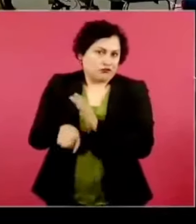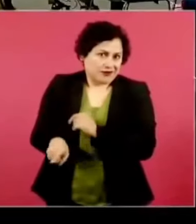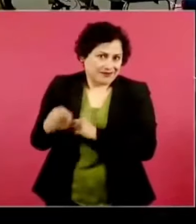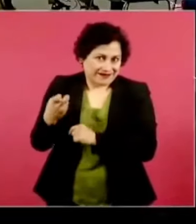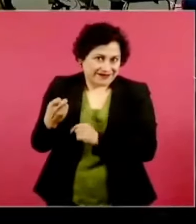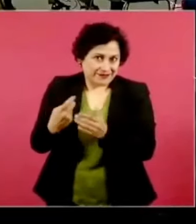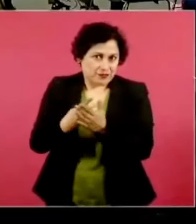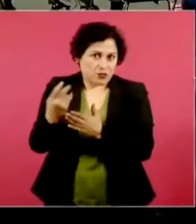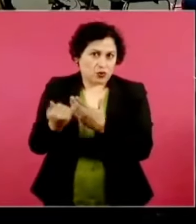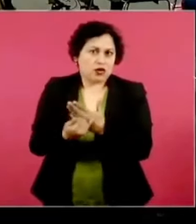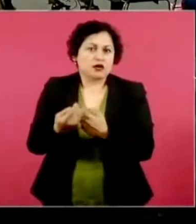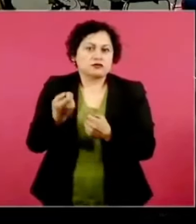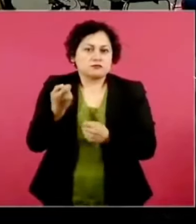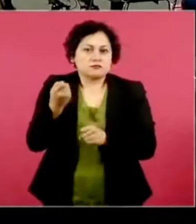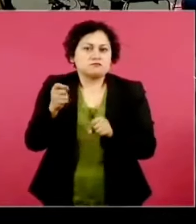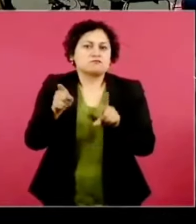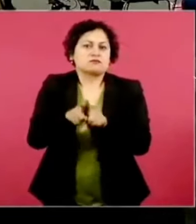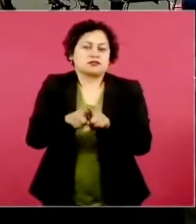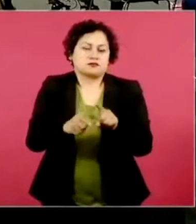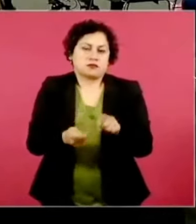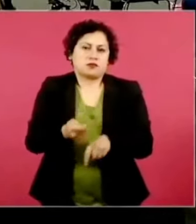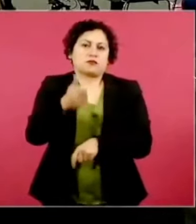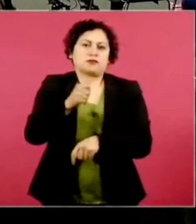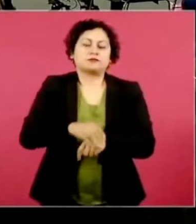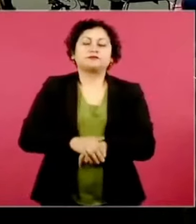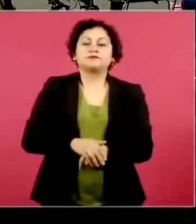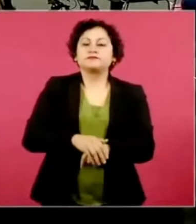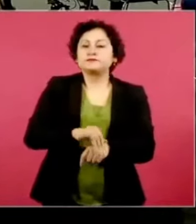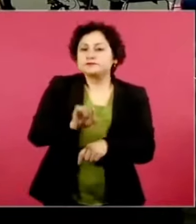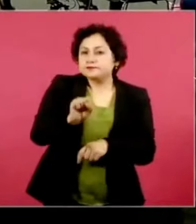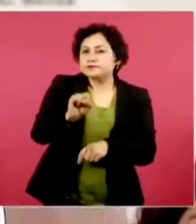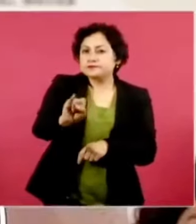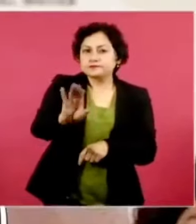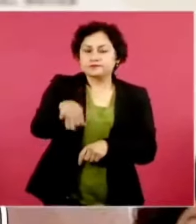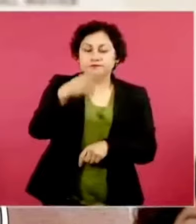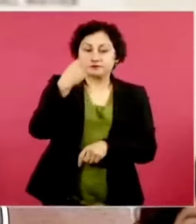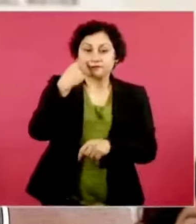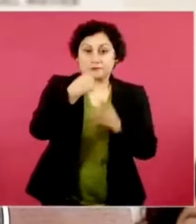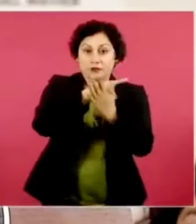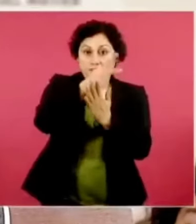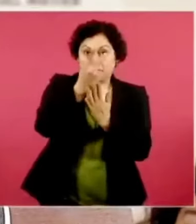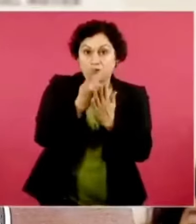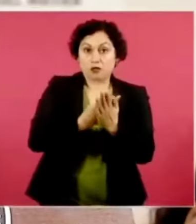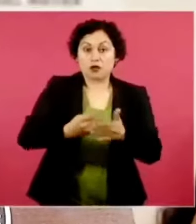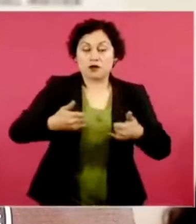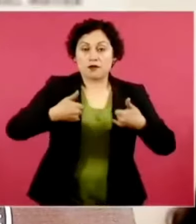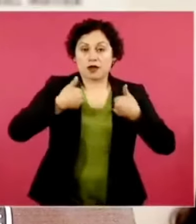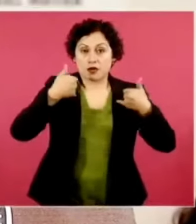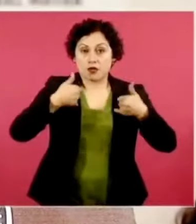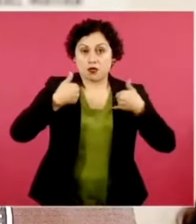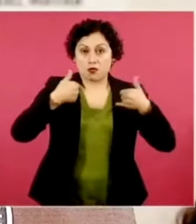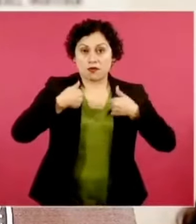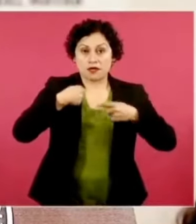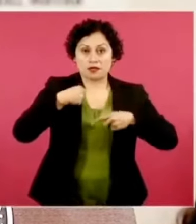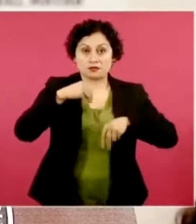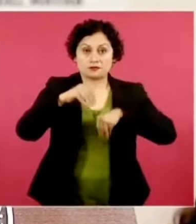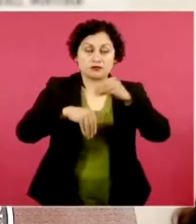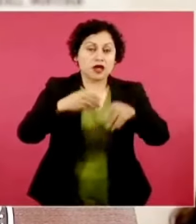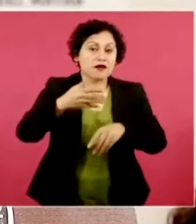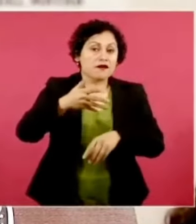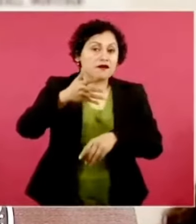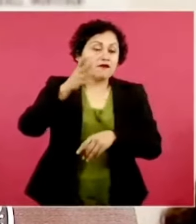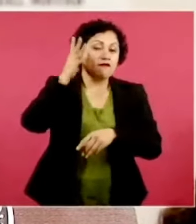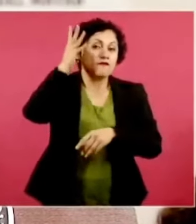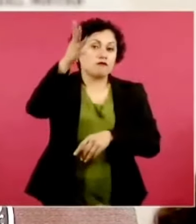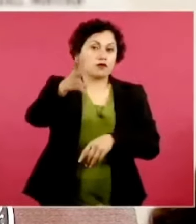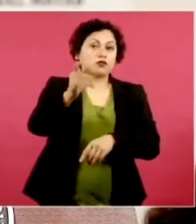En el programa de Jóvenes Construyendo el Futuro se da un abanico de